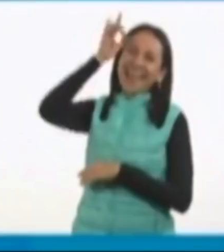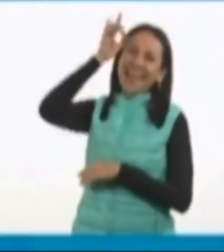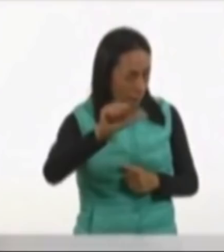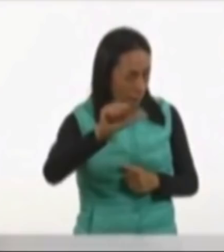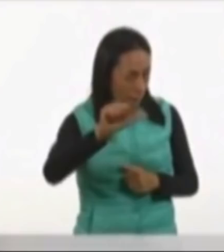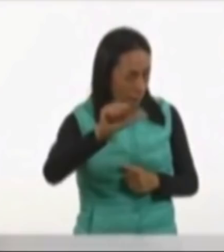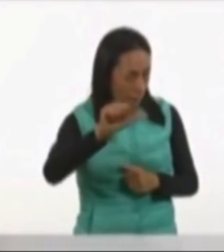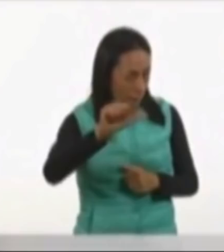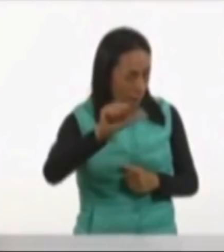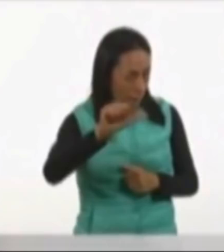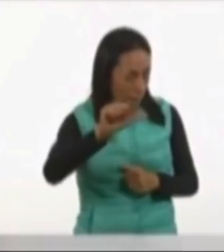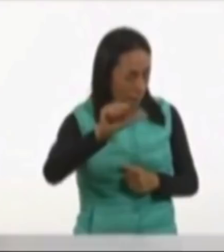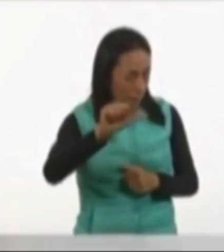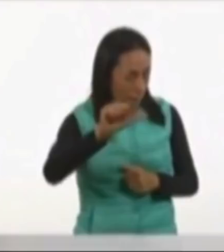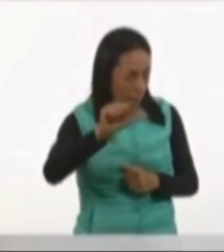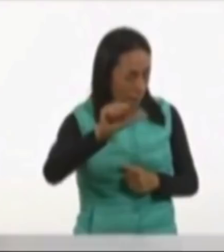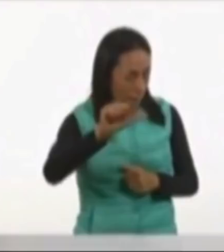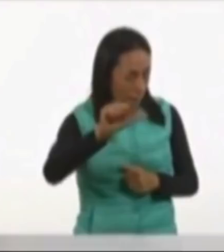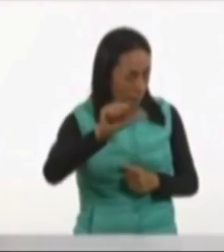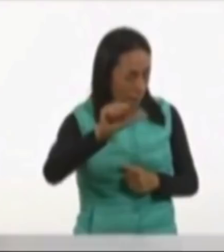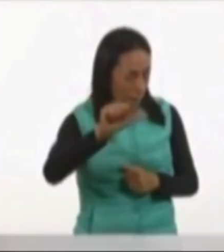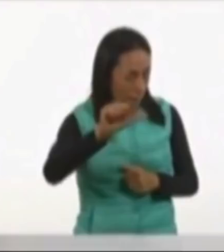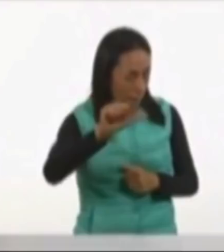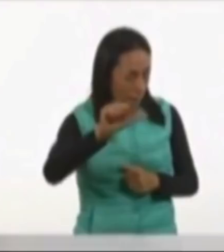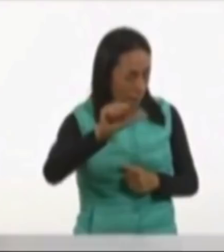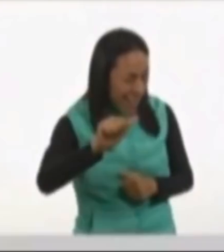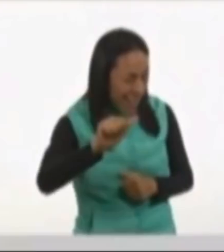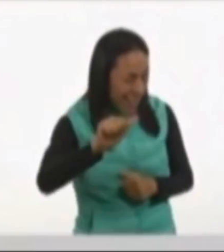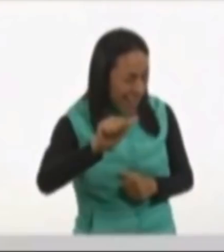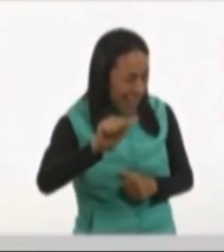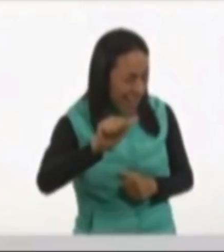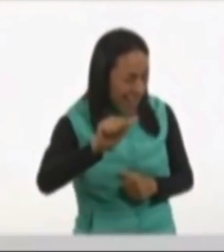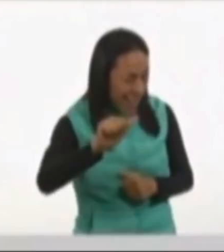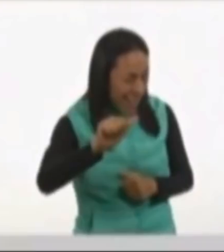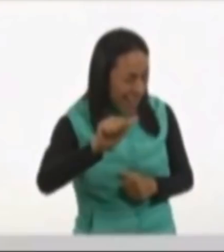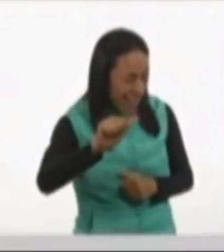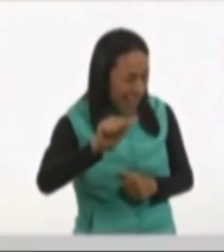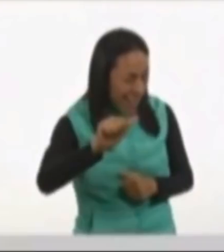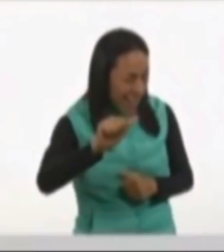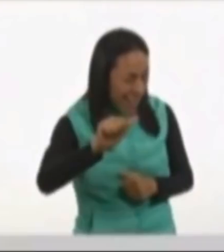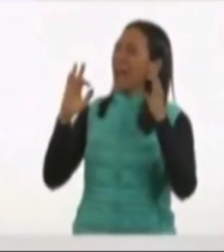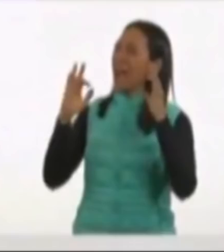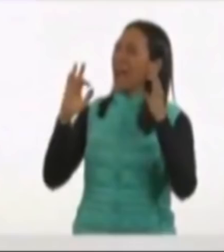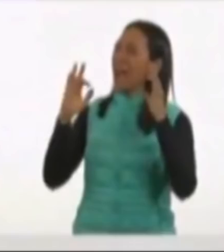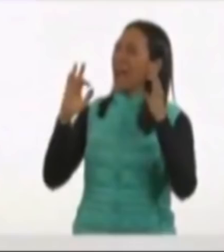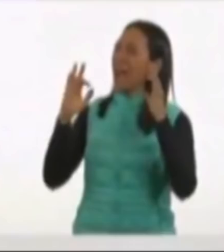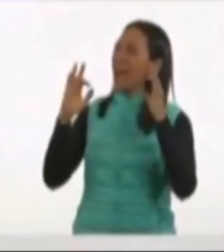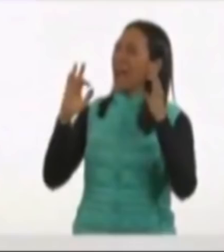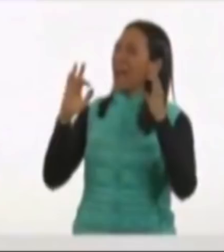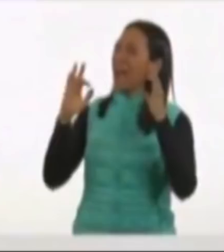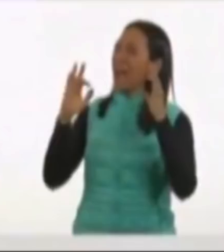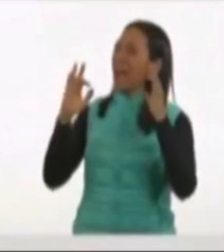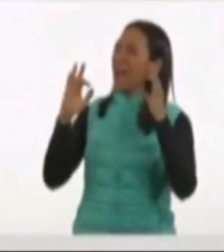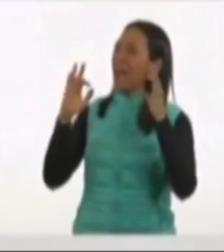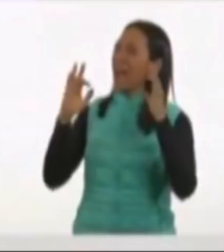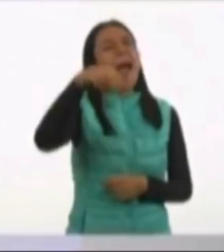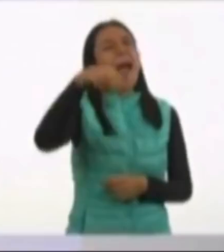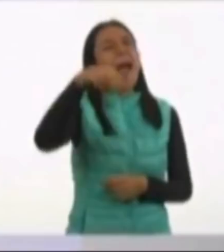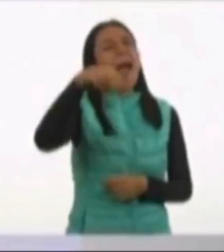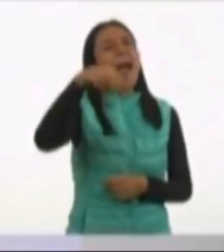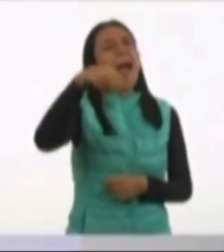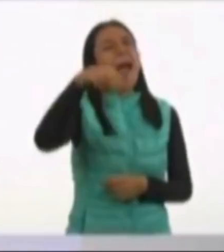extensiones de terreno a pocos metros del nivel del mar. Es la llanura costera. Son las mayores elevaciones. Las montañas.